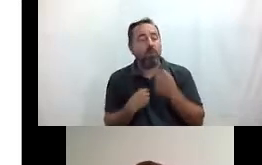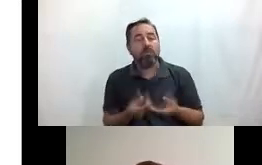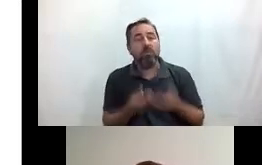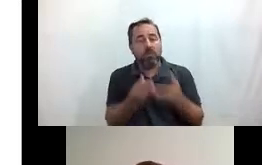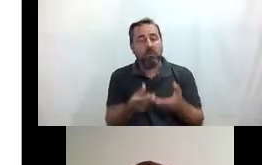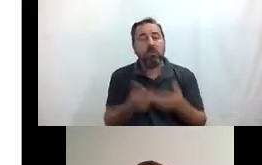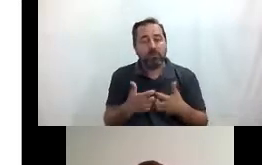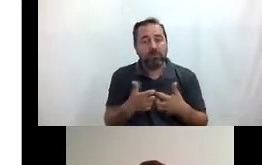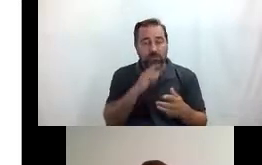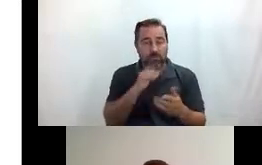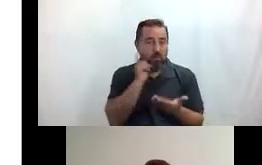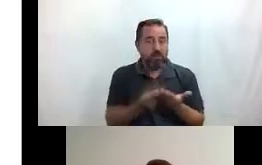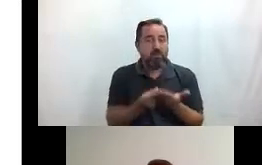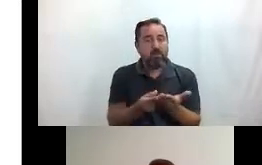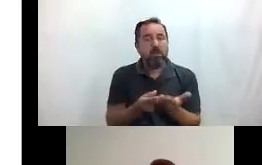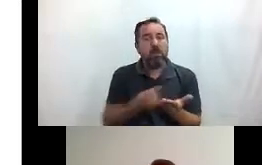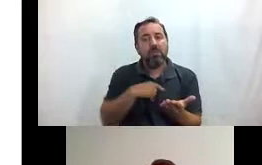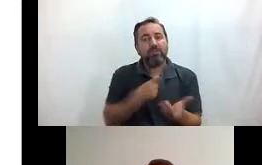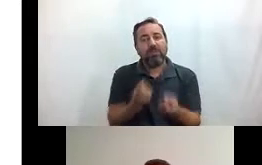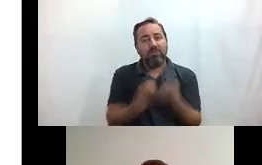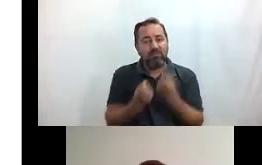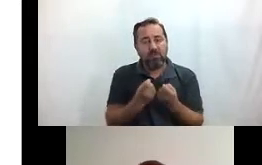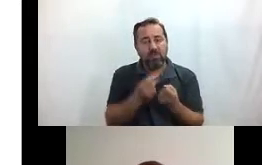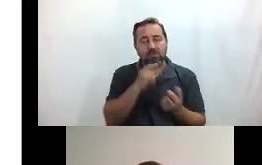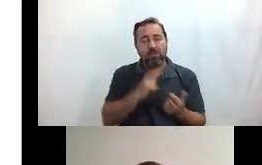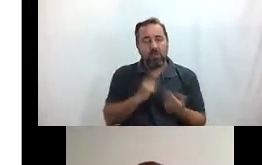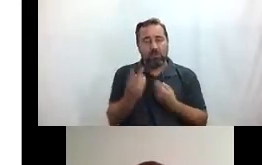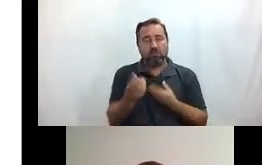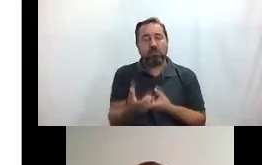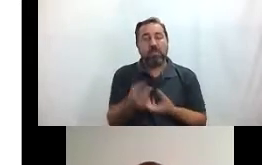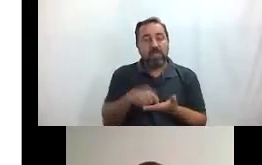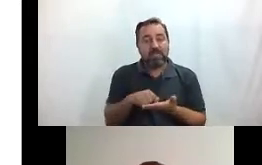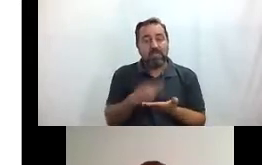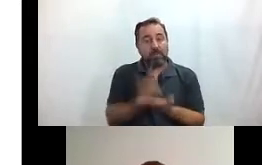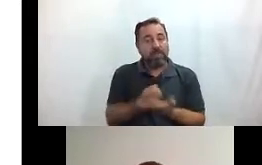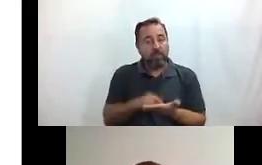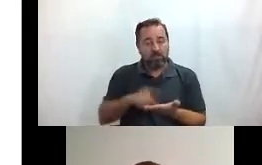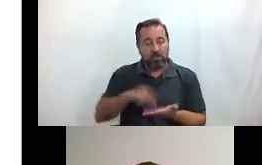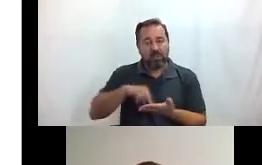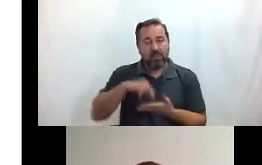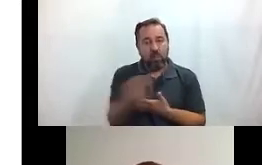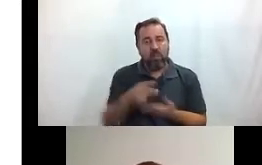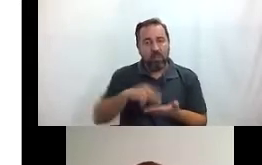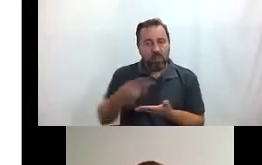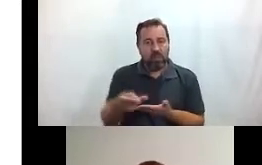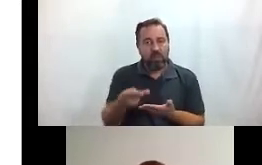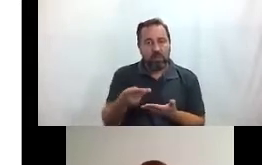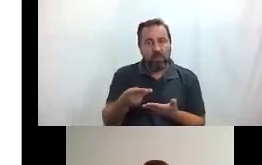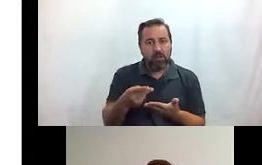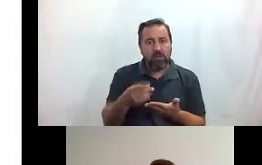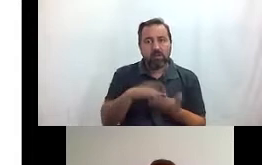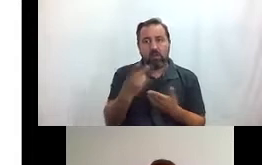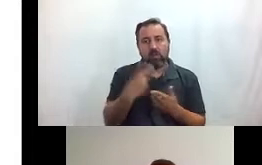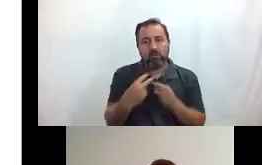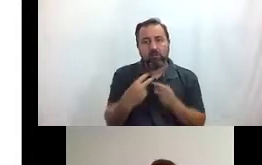un dispositivo móvil y nuestro informador tiene otro y esta aplicación se encarga de traducir y que estas dos personas